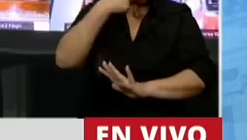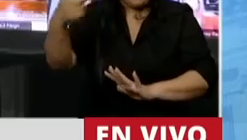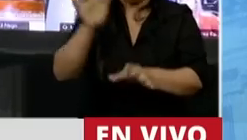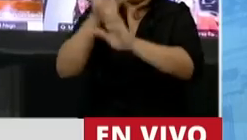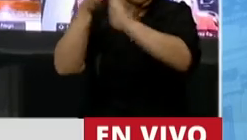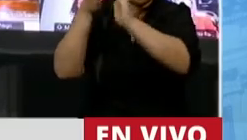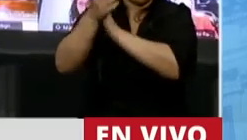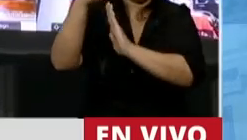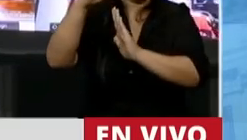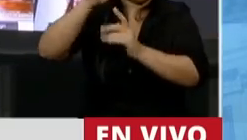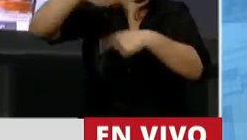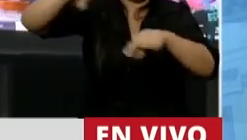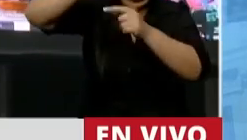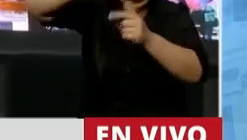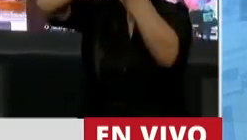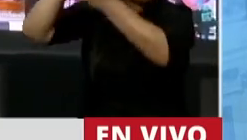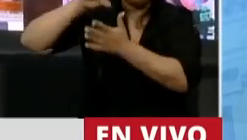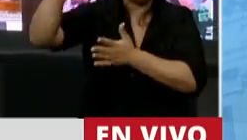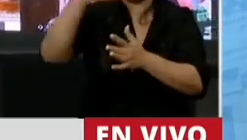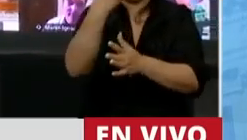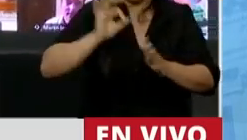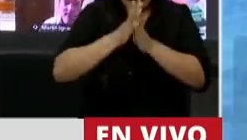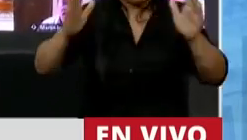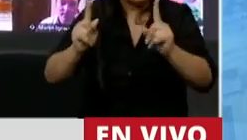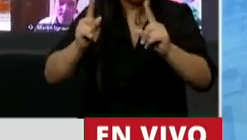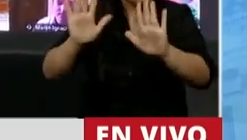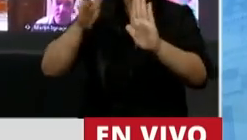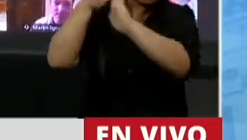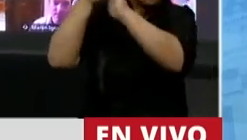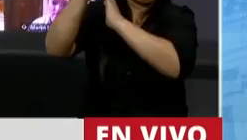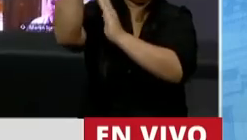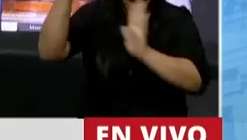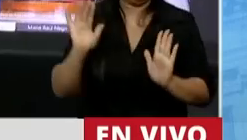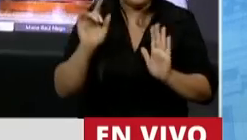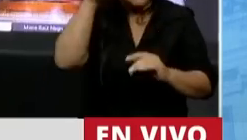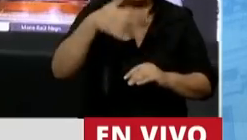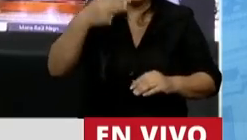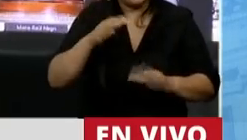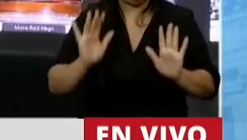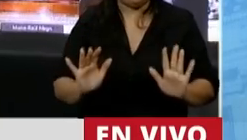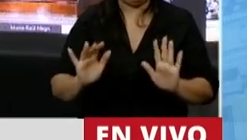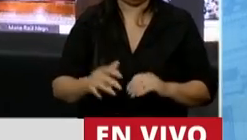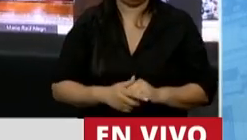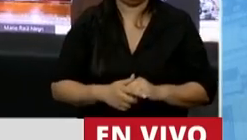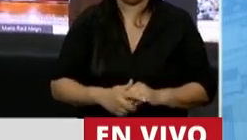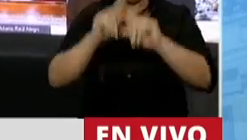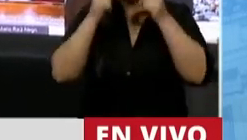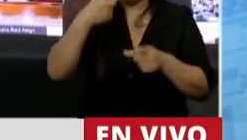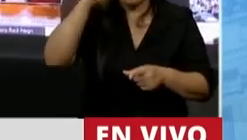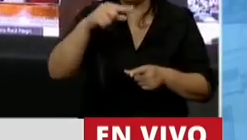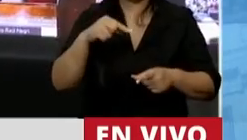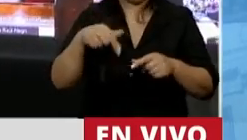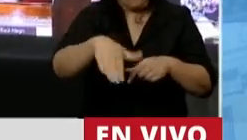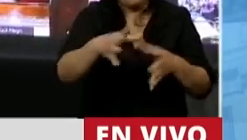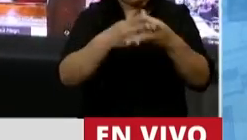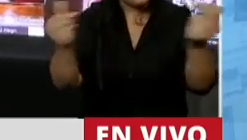fuga de capital, como la subsidiaron a lo largo de cuatro años, Presidente. Esta es la realidad. Y además, por último, y con